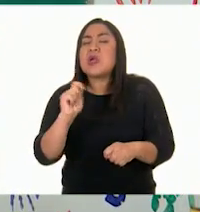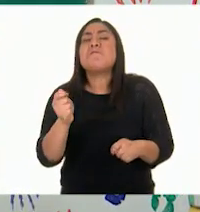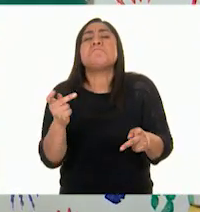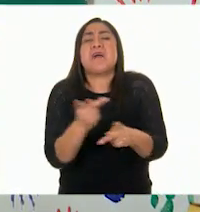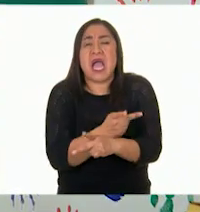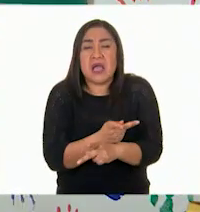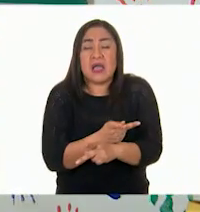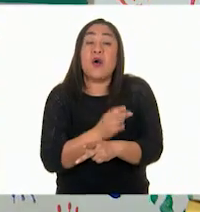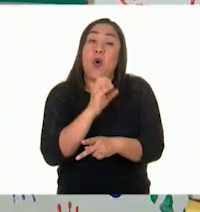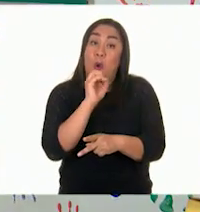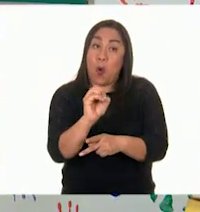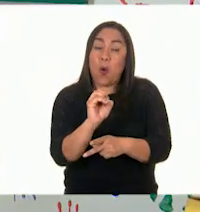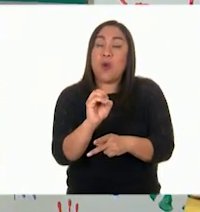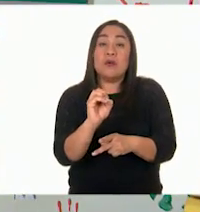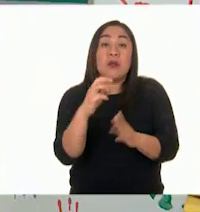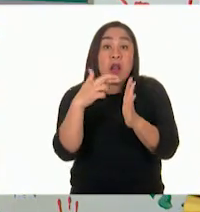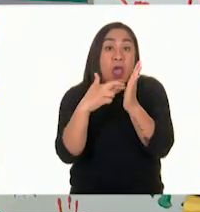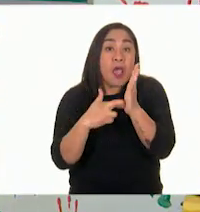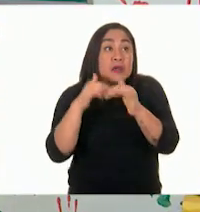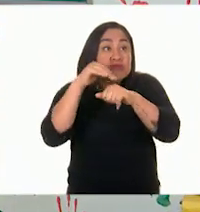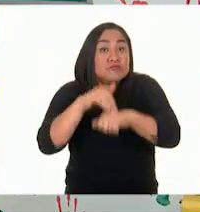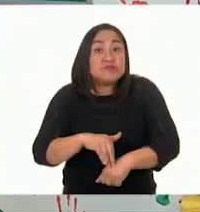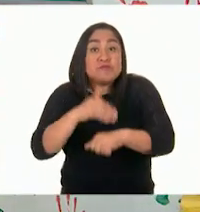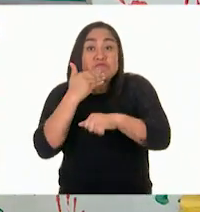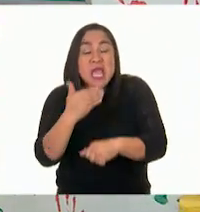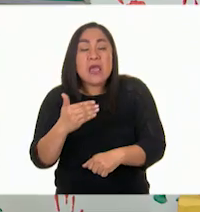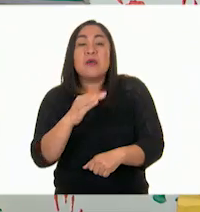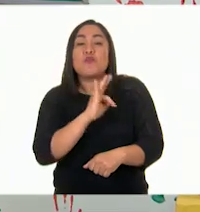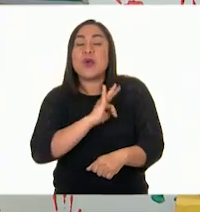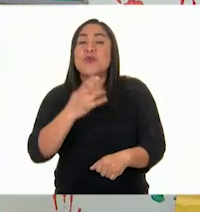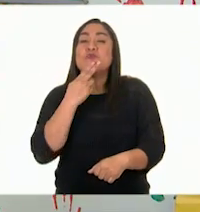forma los beneficios que tiene el seguir las reglas.